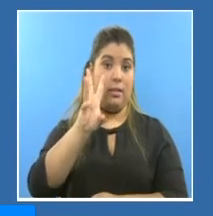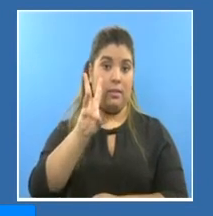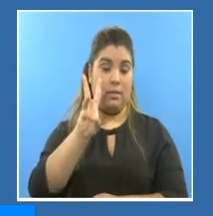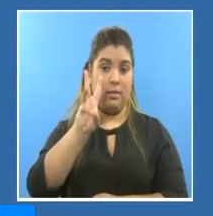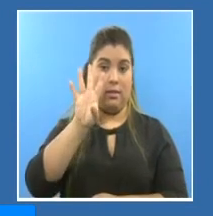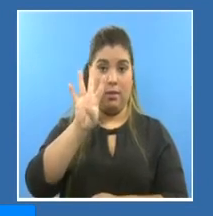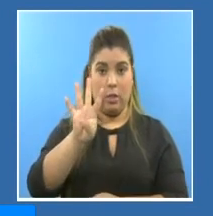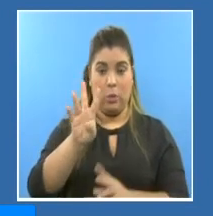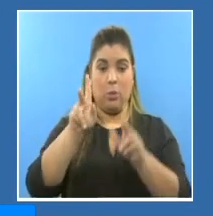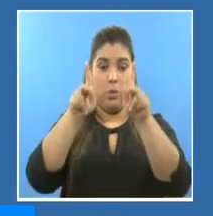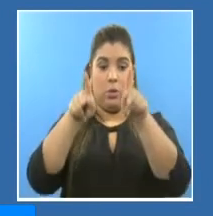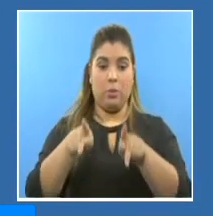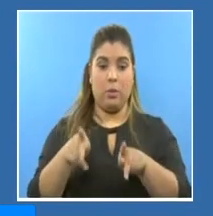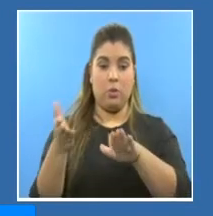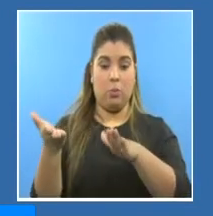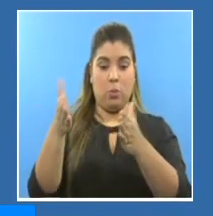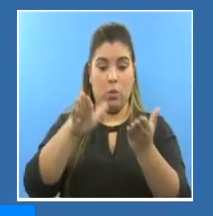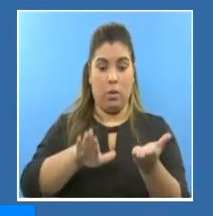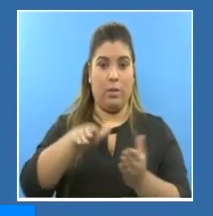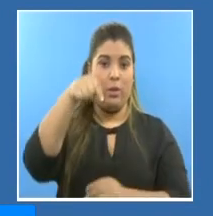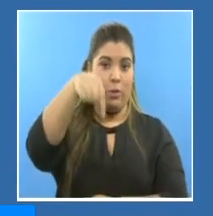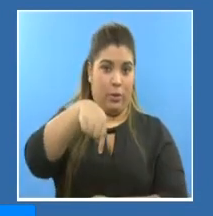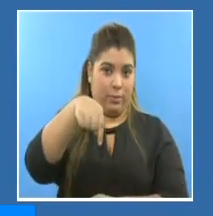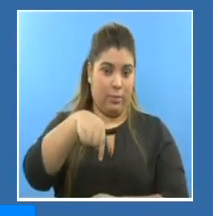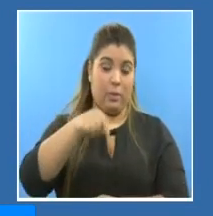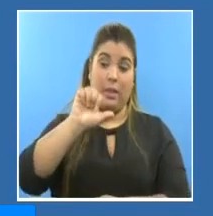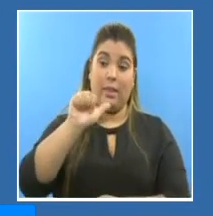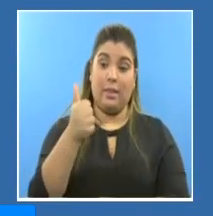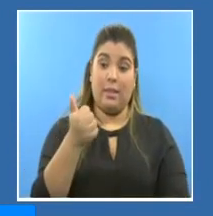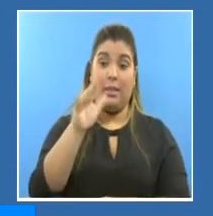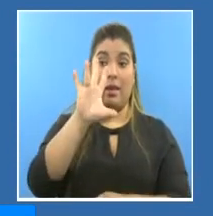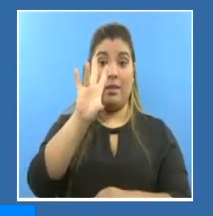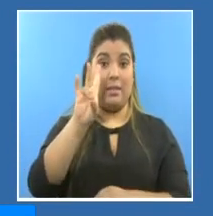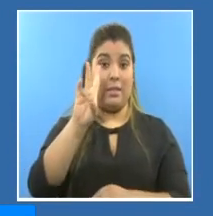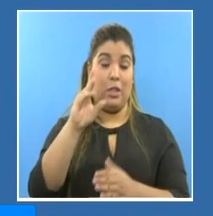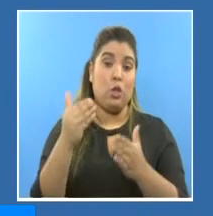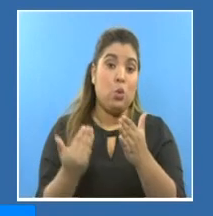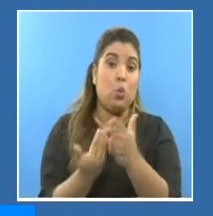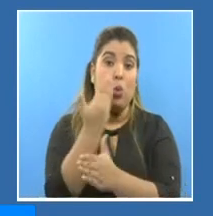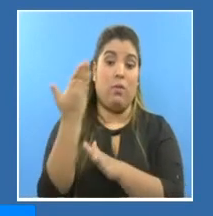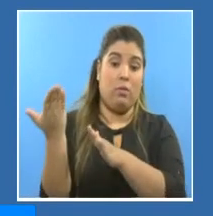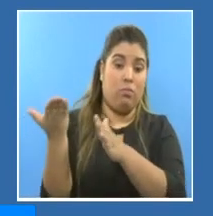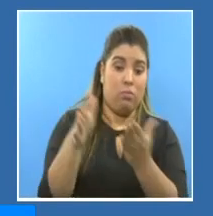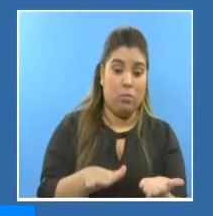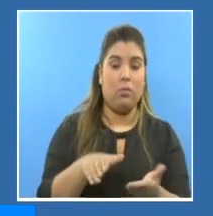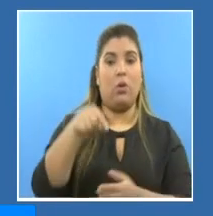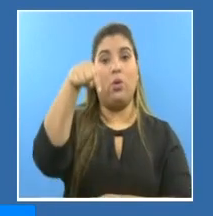defunciones, 17 nuevas defunciones para el día de hoy.